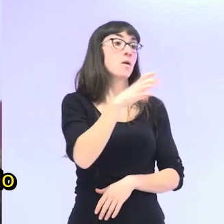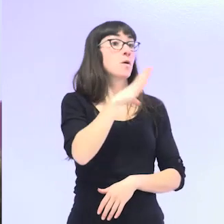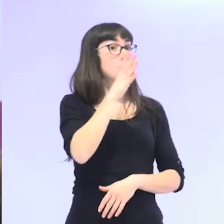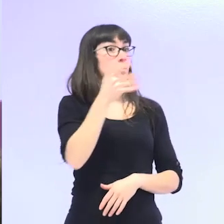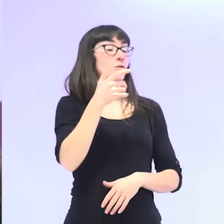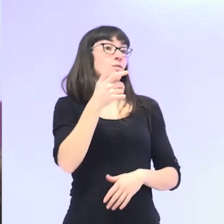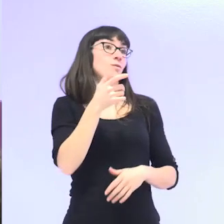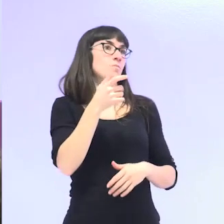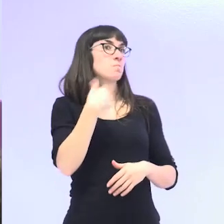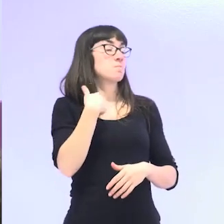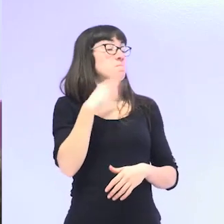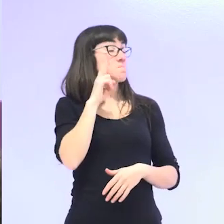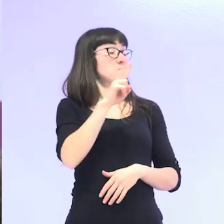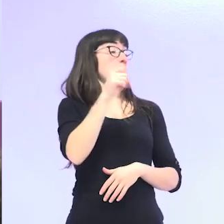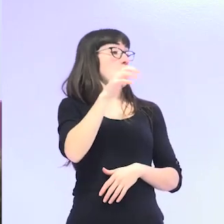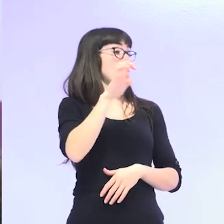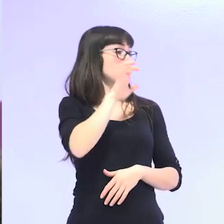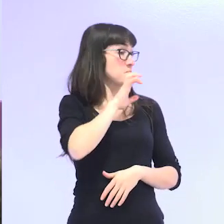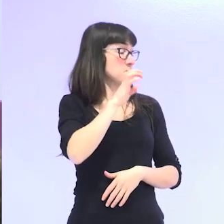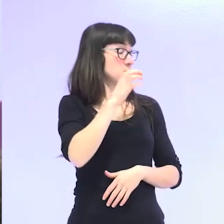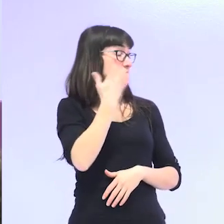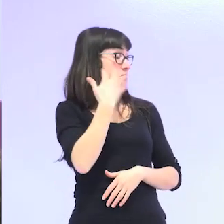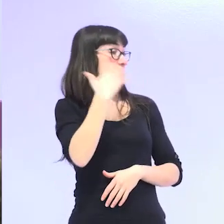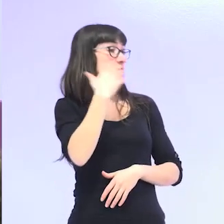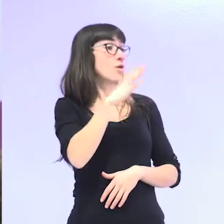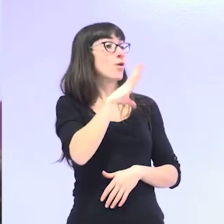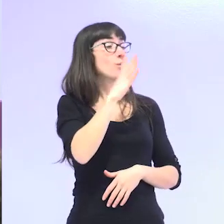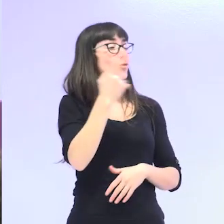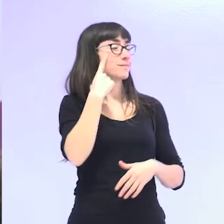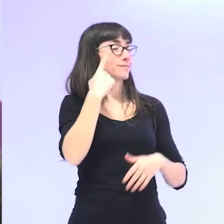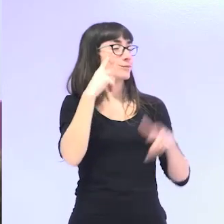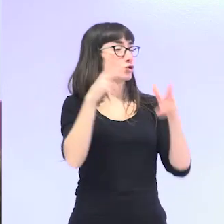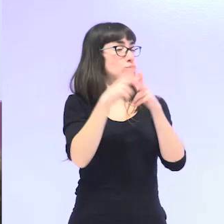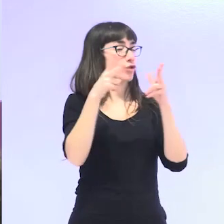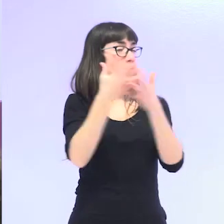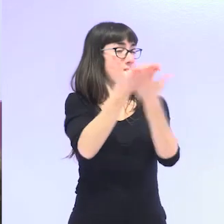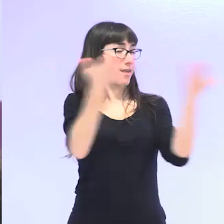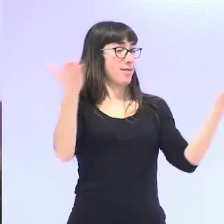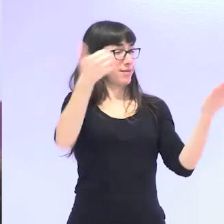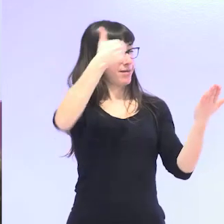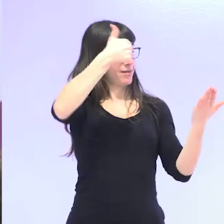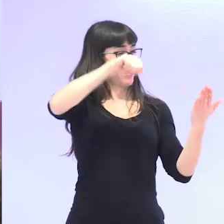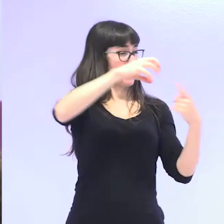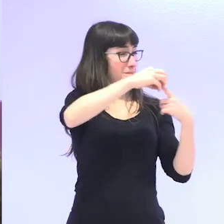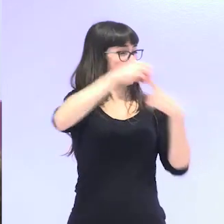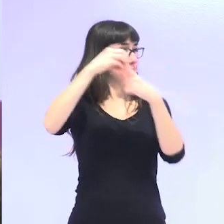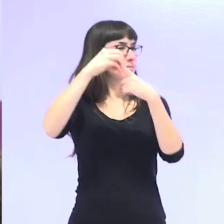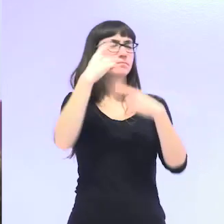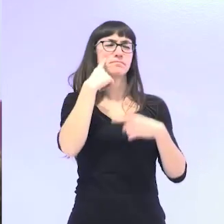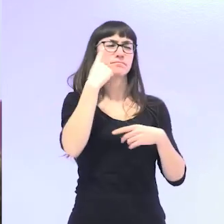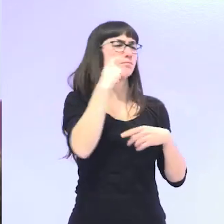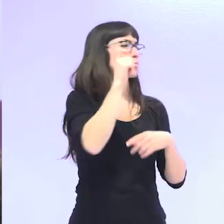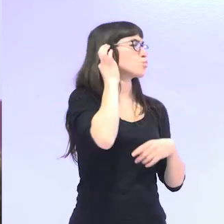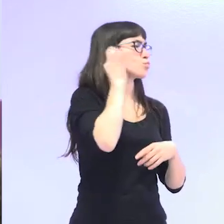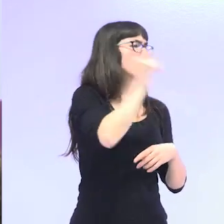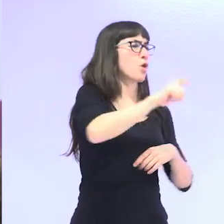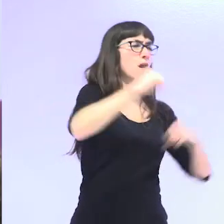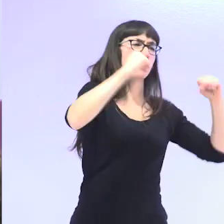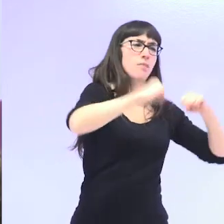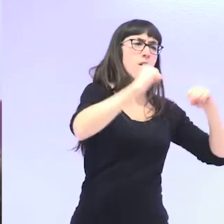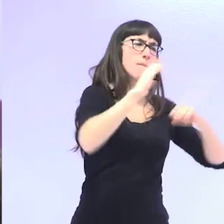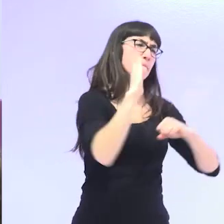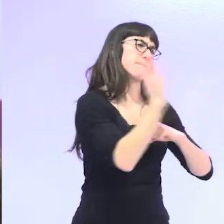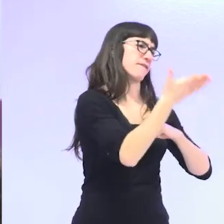haya sido porque es un hecho que en las sociedades patriarcales la edad penaliza más a las mujeres que a los hombres, como